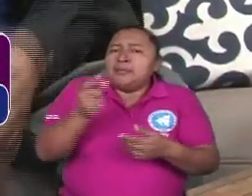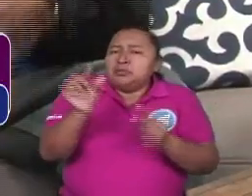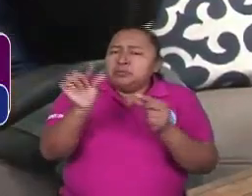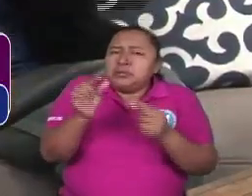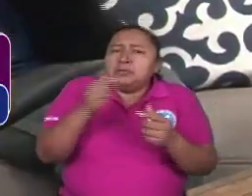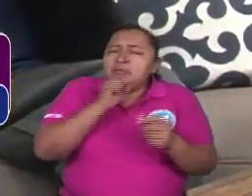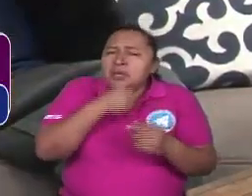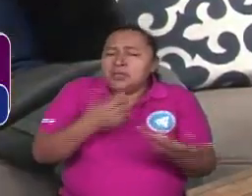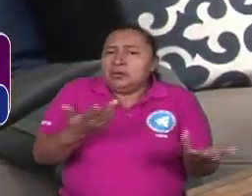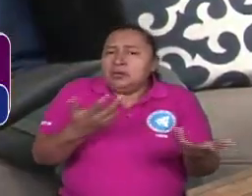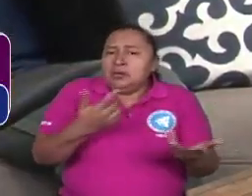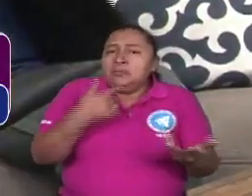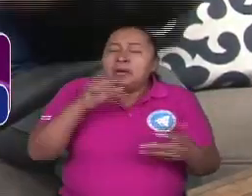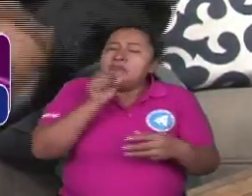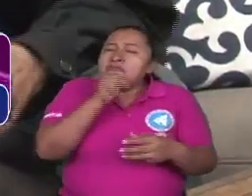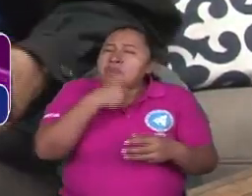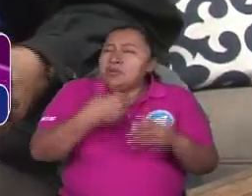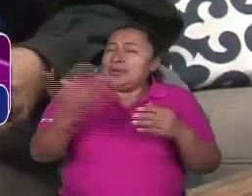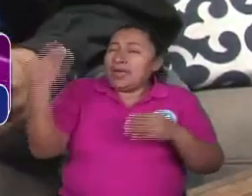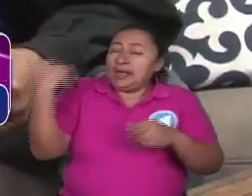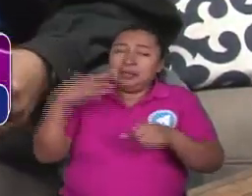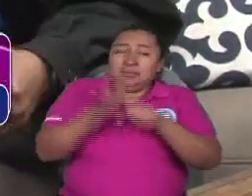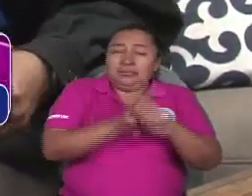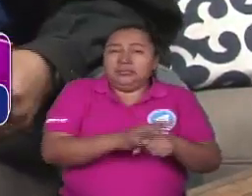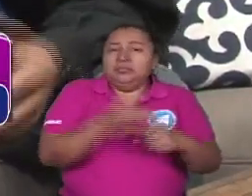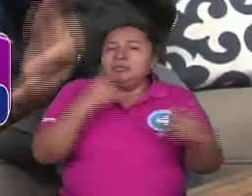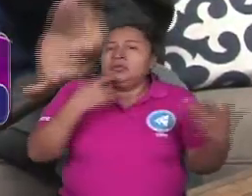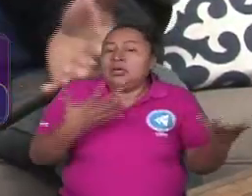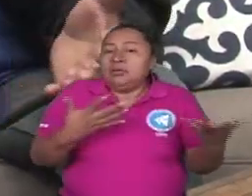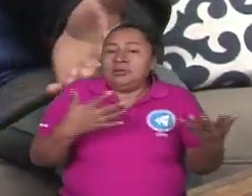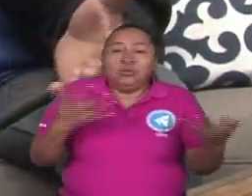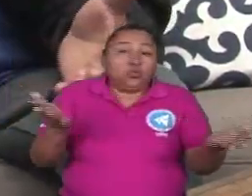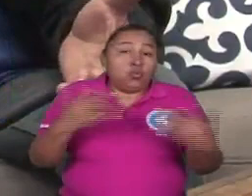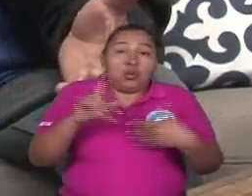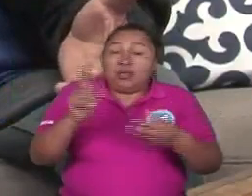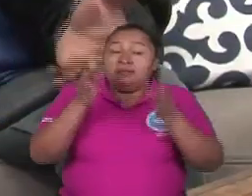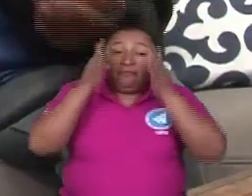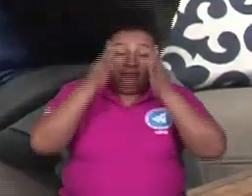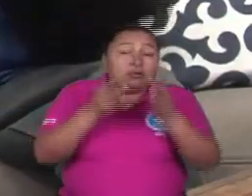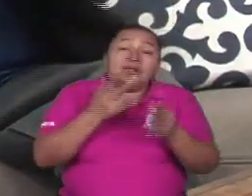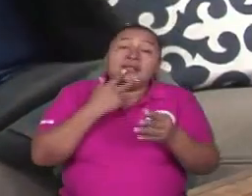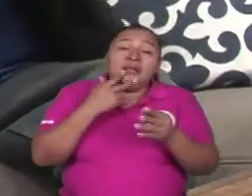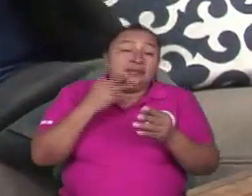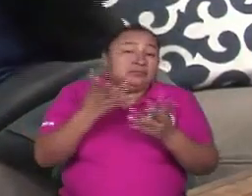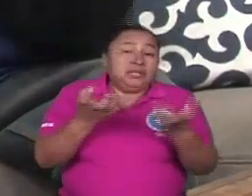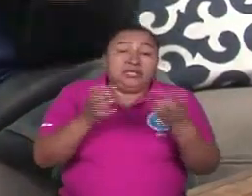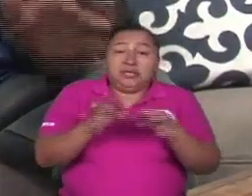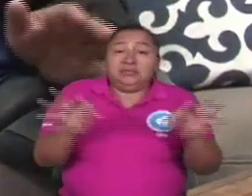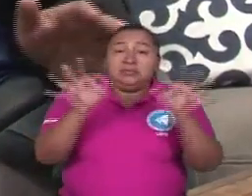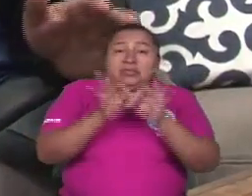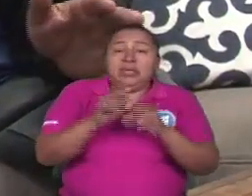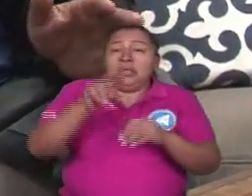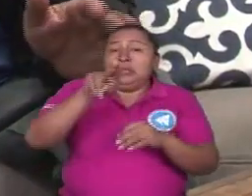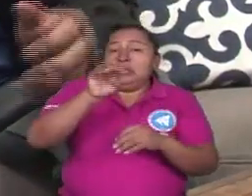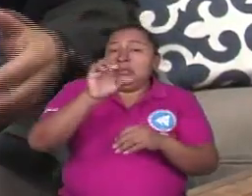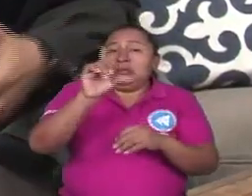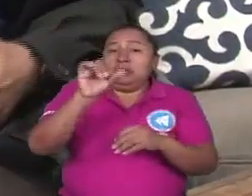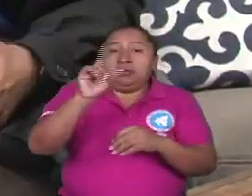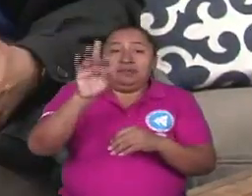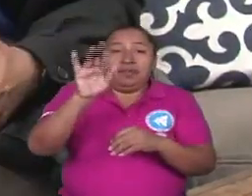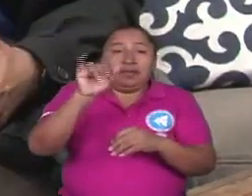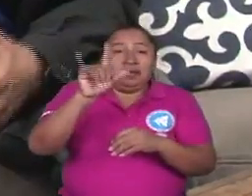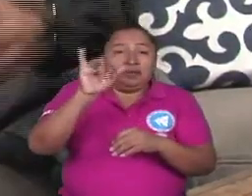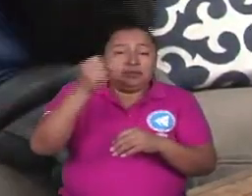viejitos? Para los viejos que habían aportado algo en la seguridad social. Porque no era el enfoque ni el interés, el neoliberalismo es otro, es antisocial,